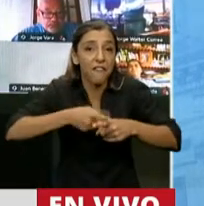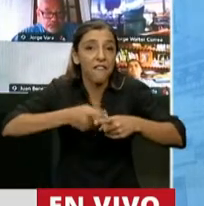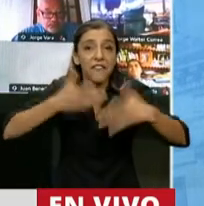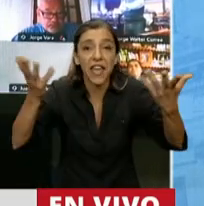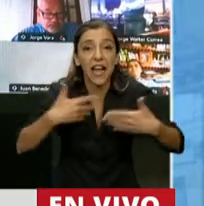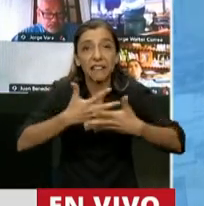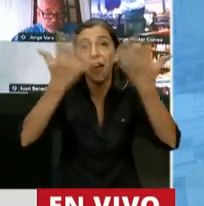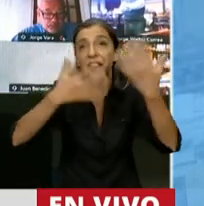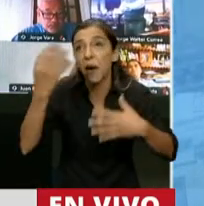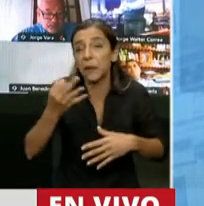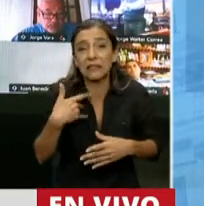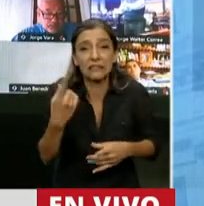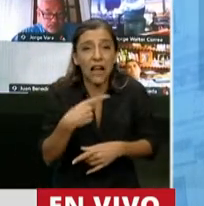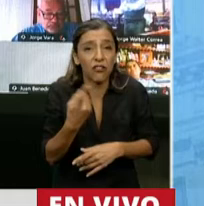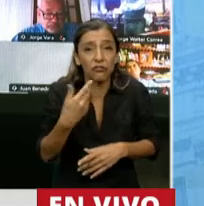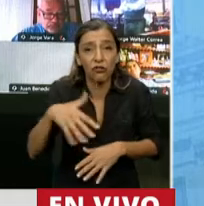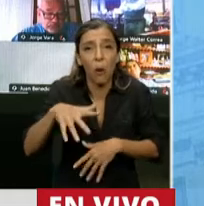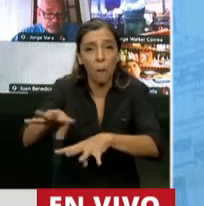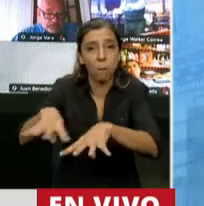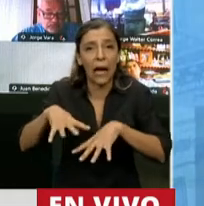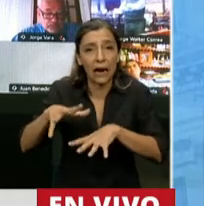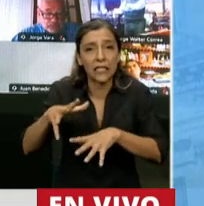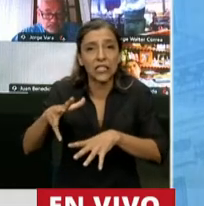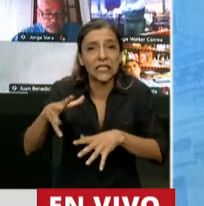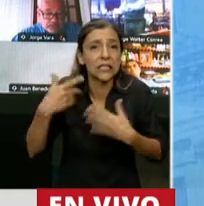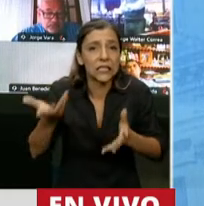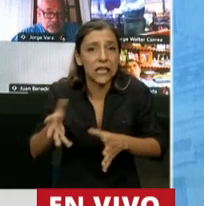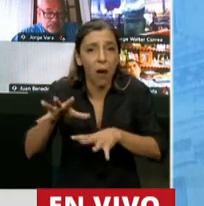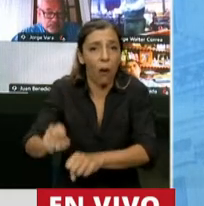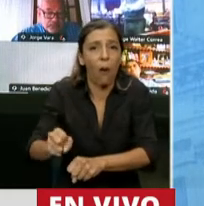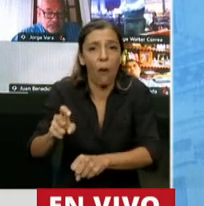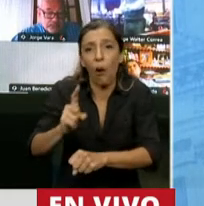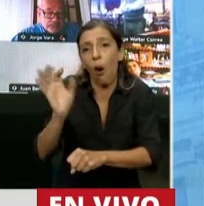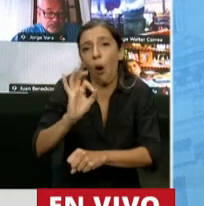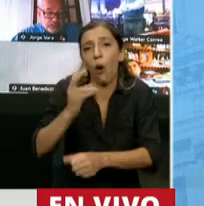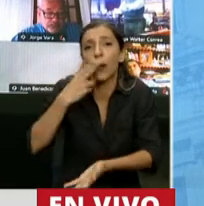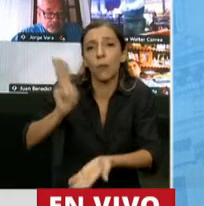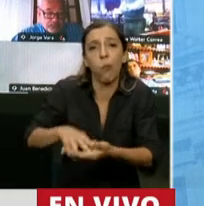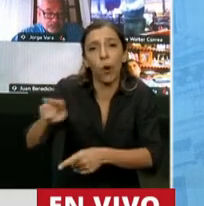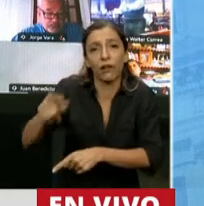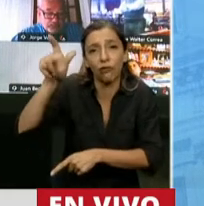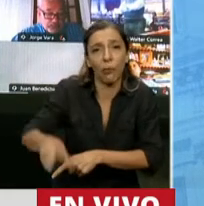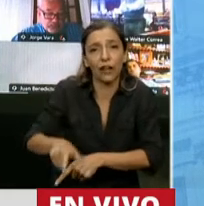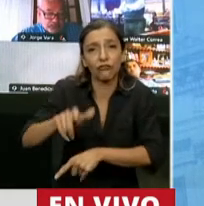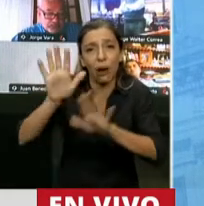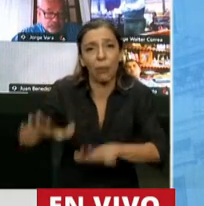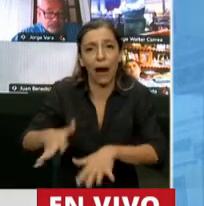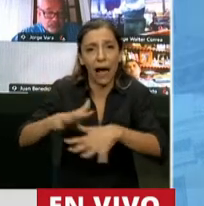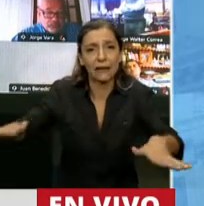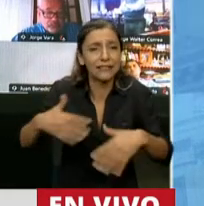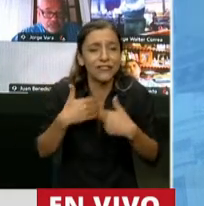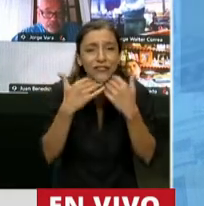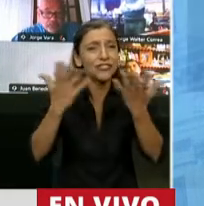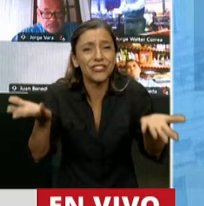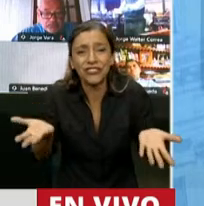a expropiar la parrilla y le vamos a meter un impuesto al parrillero. Todo, todo, todo es así, todo atropello, atropello, atropello.